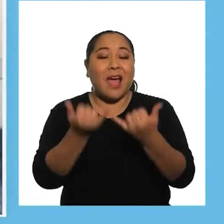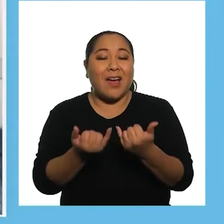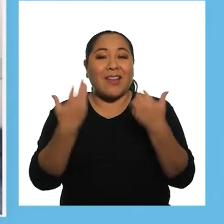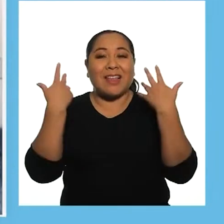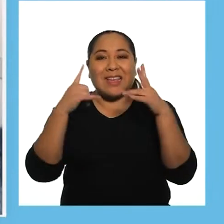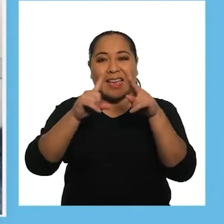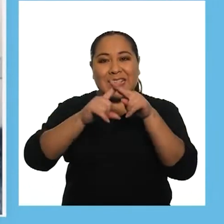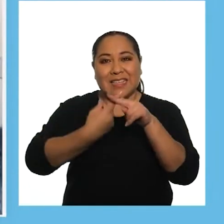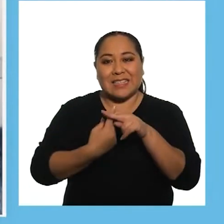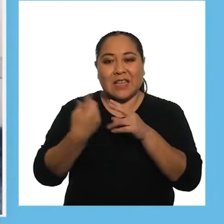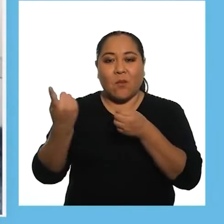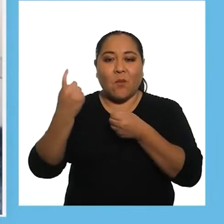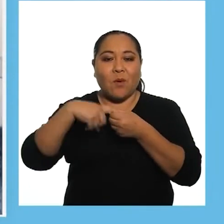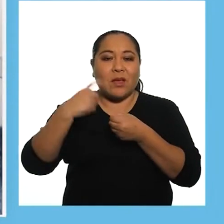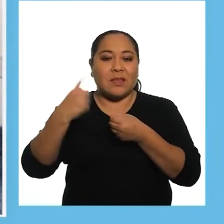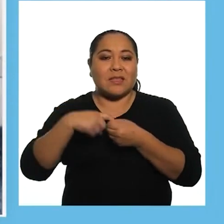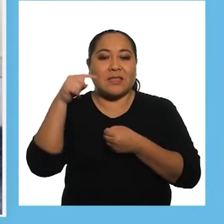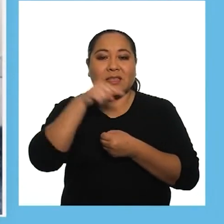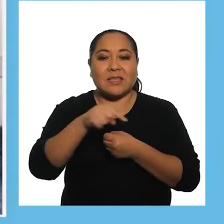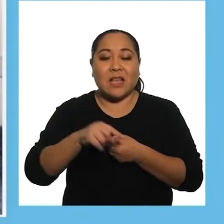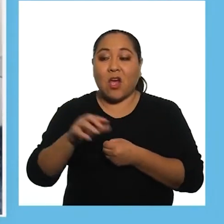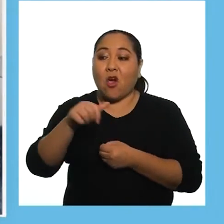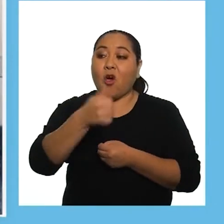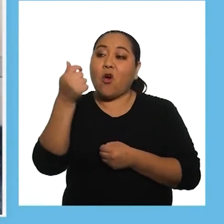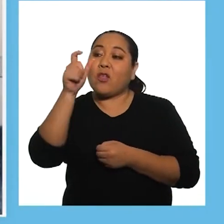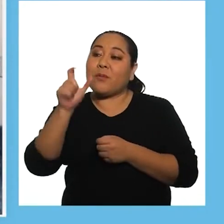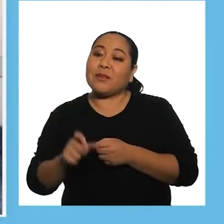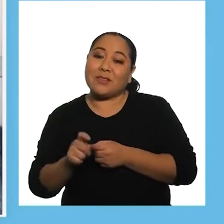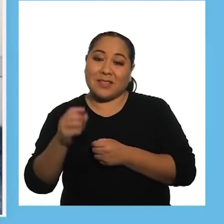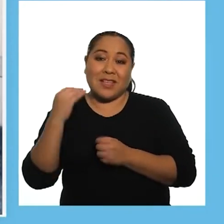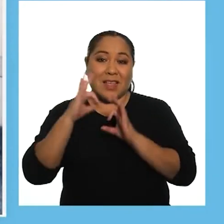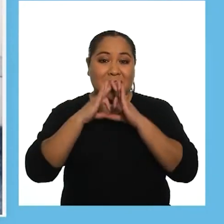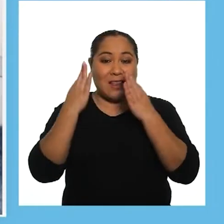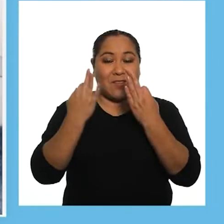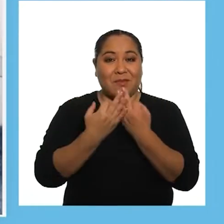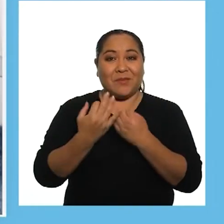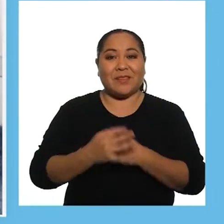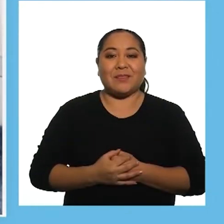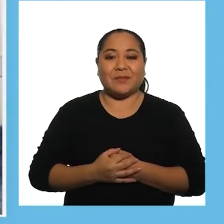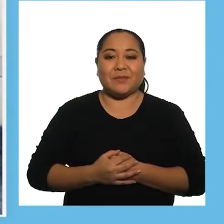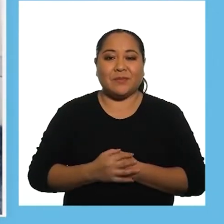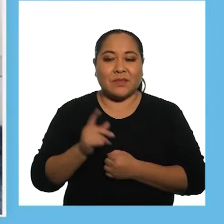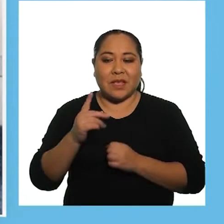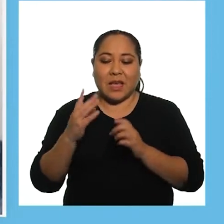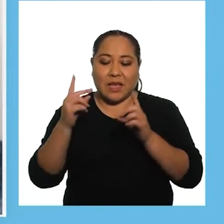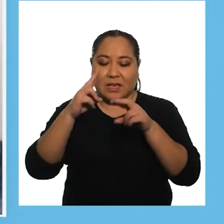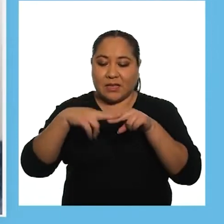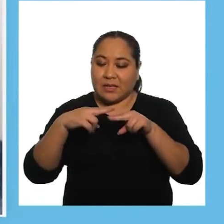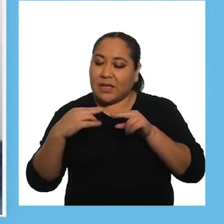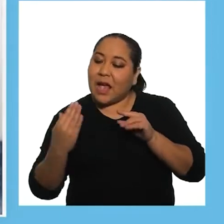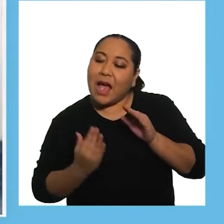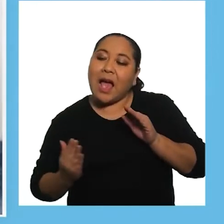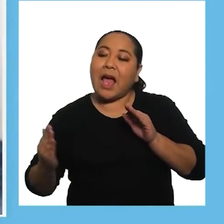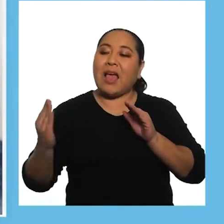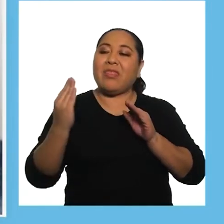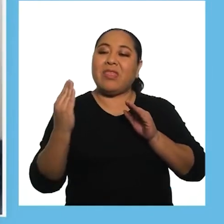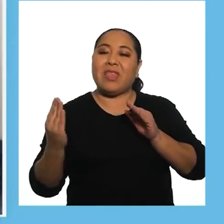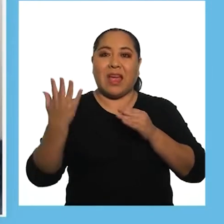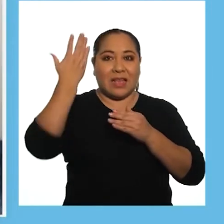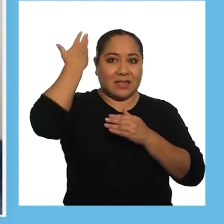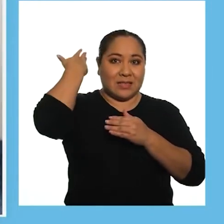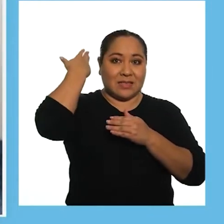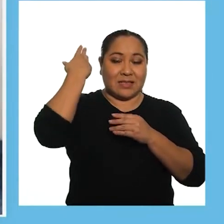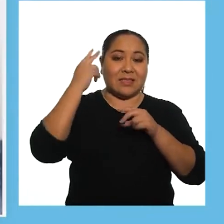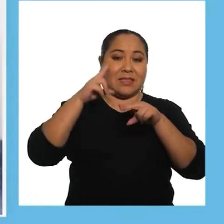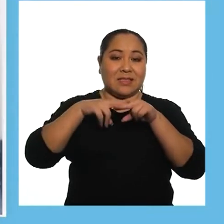Ahora, inicia la participación del otro integrante de la familia Debe estar sentado